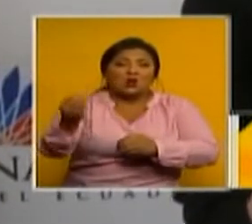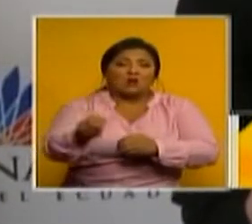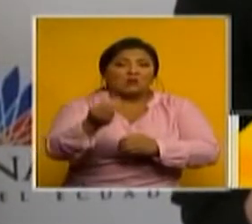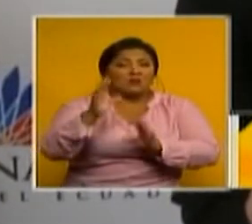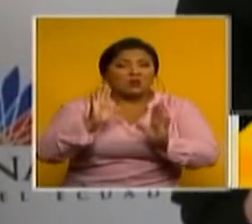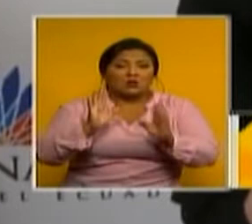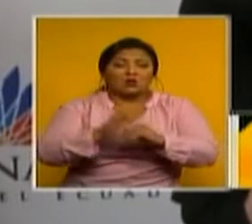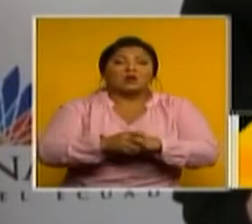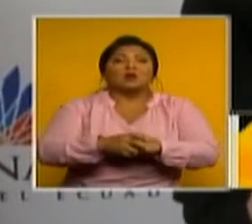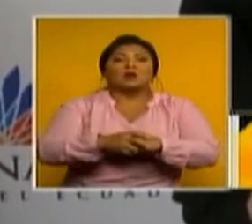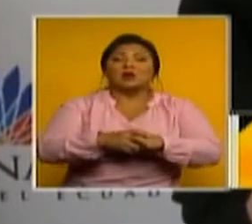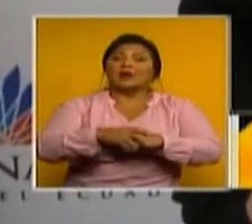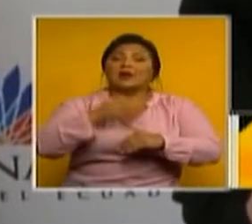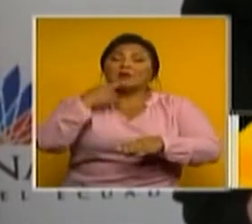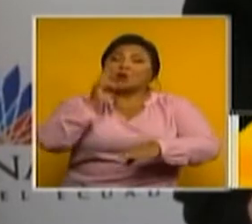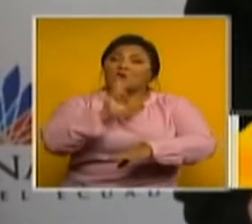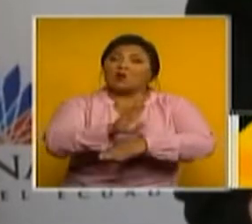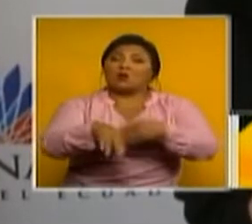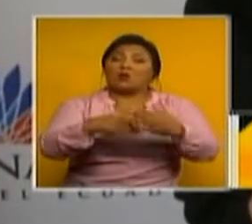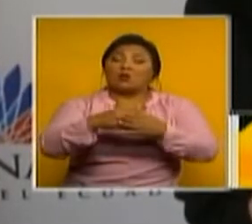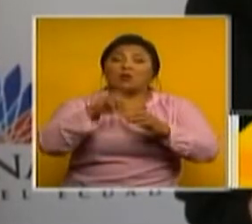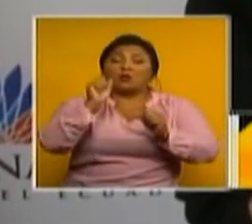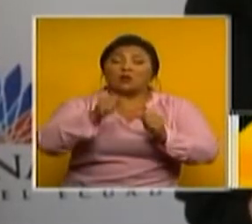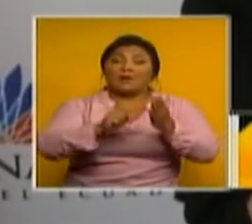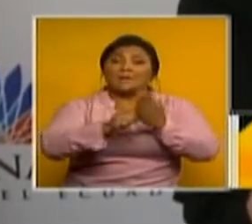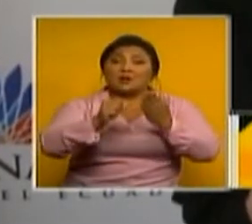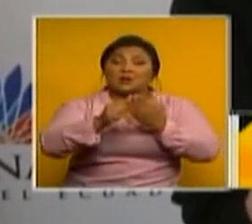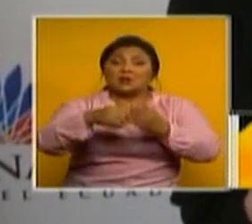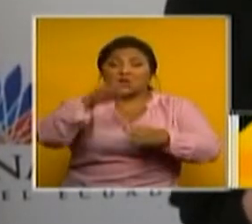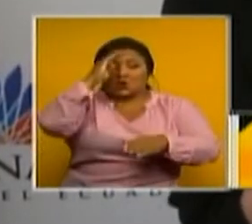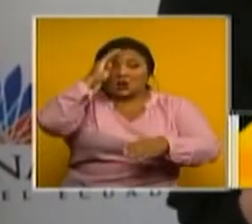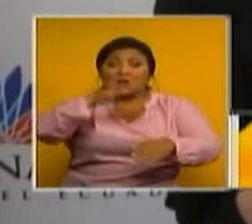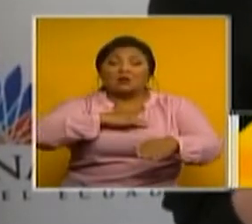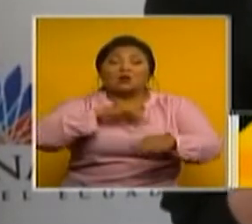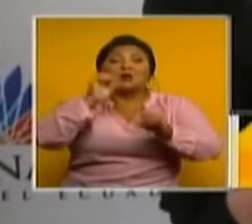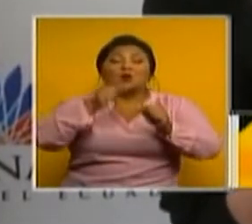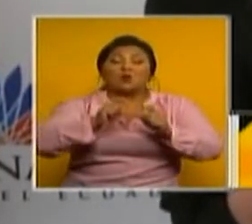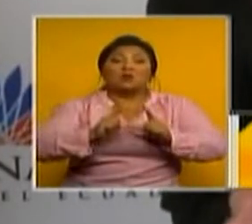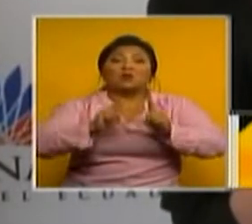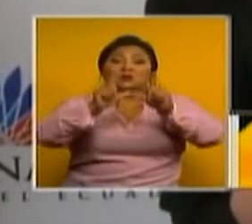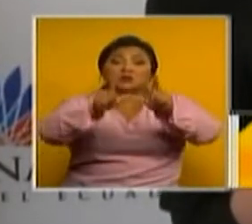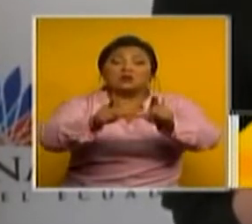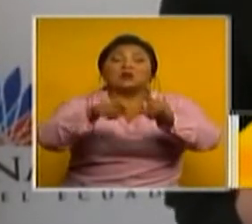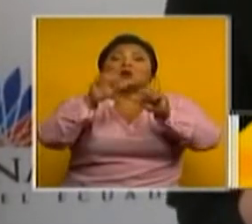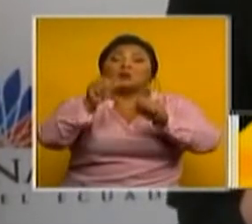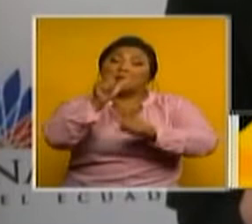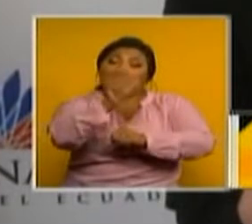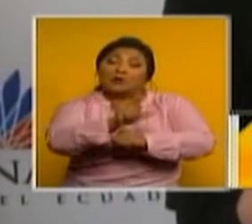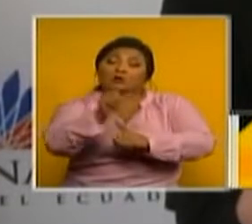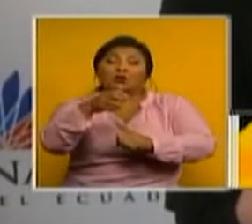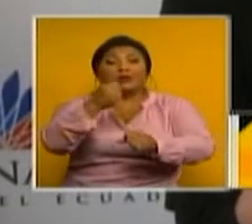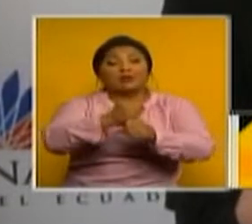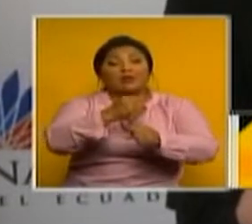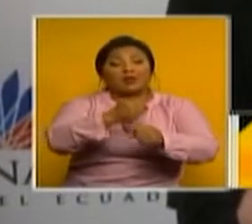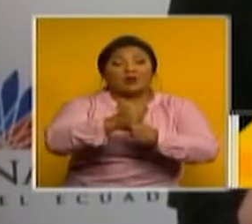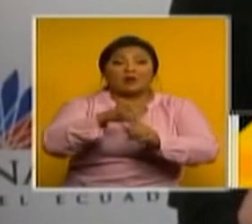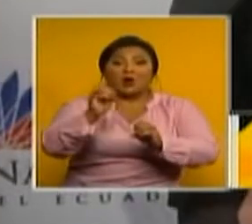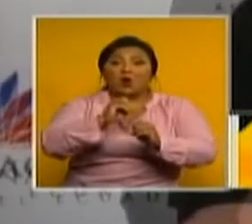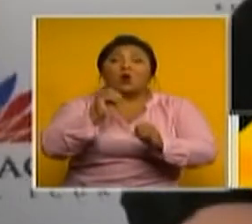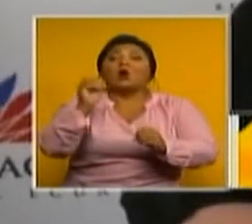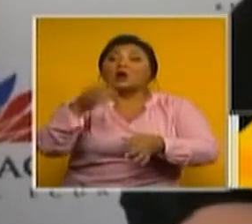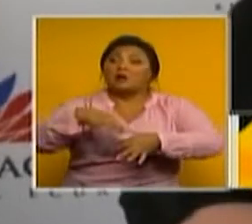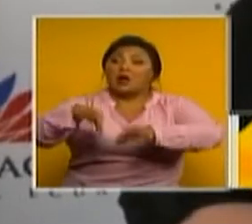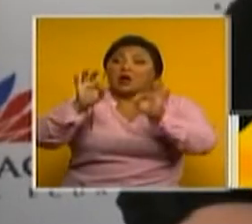ejemplo el rector de una escuela podrá pedirle al ministerio del interior se le emita un certificado sobre el personal que tiene trabajando o que va a